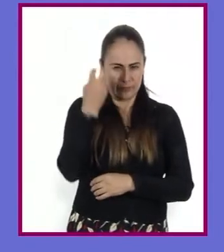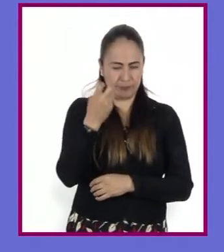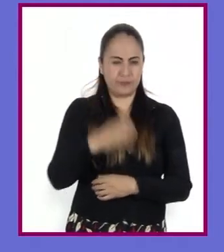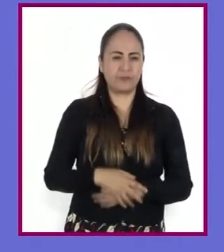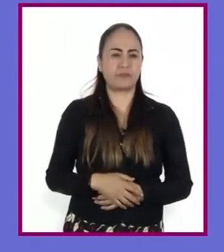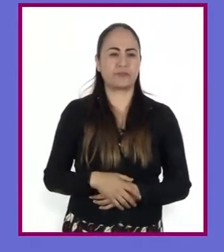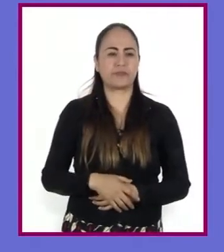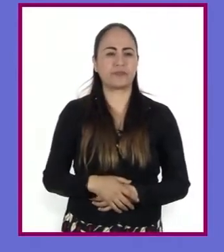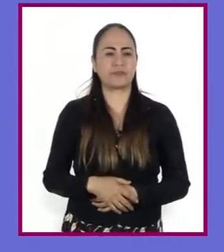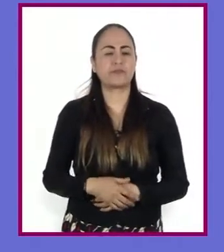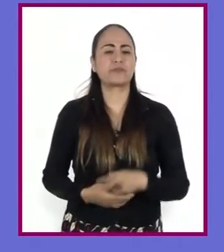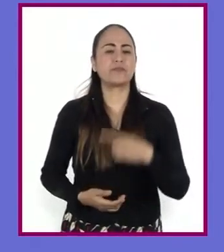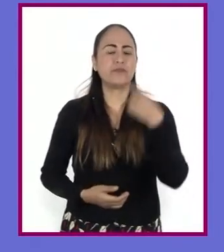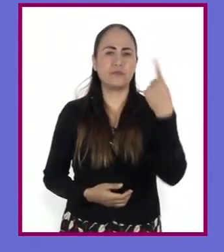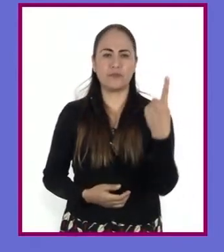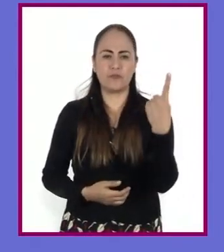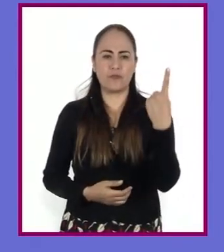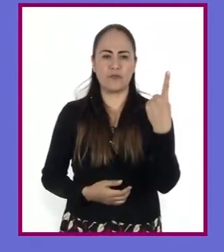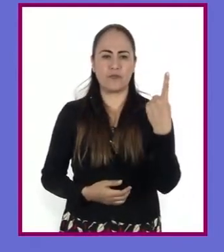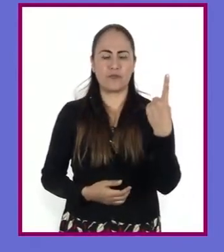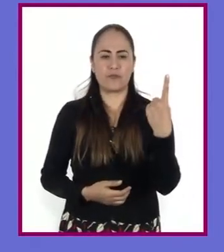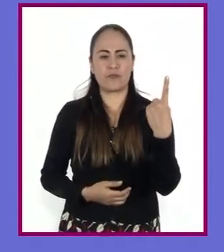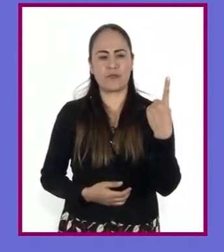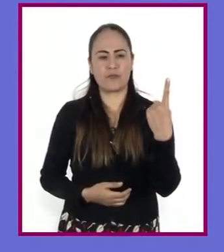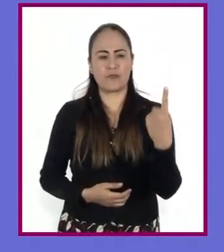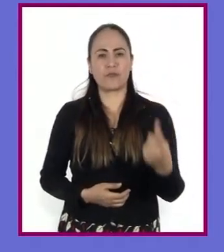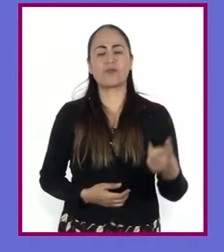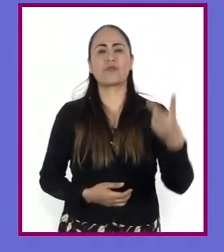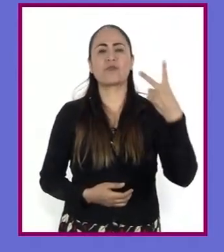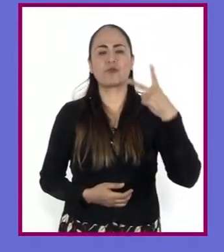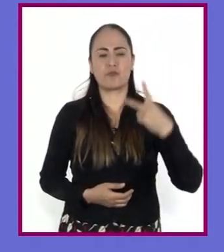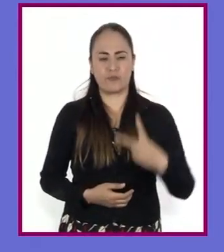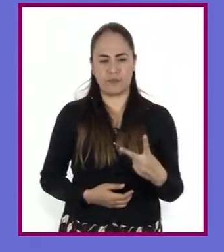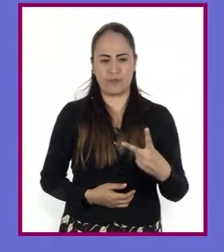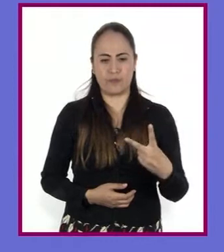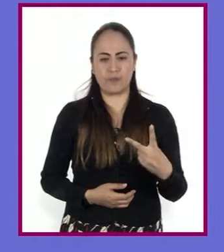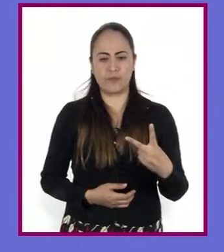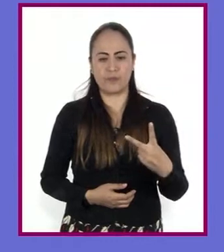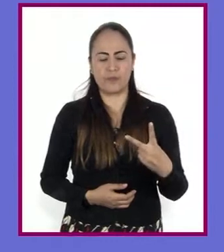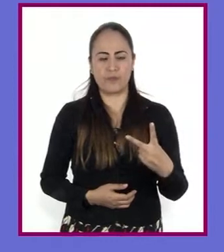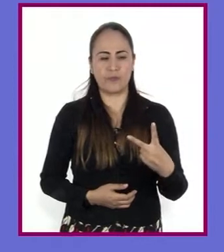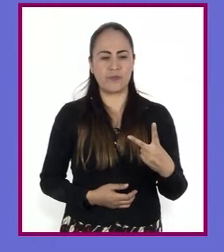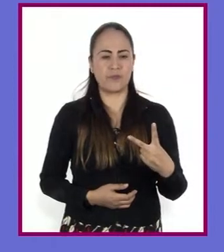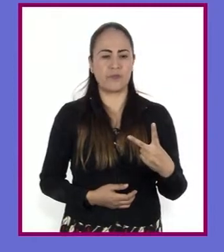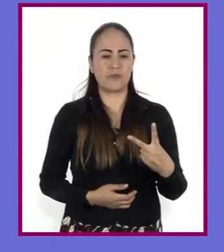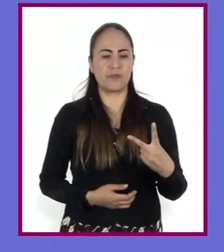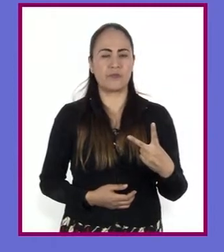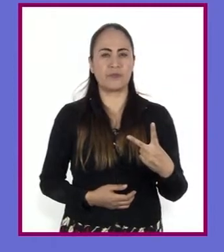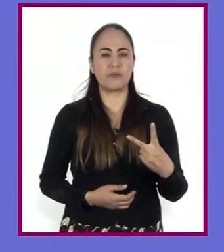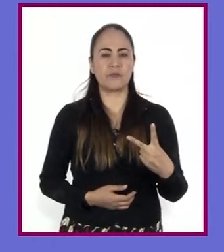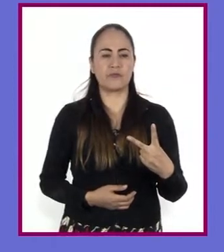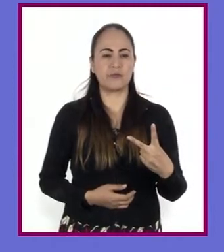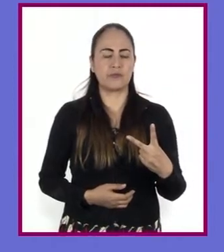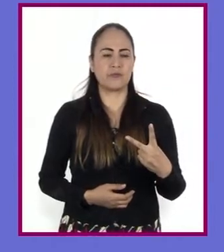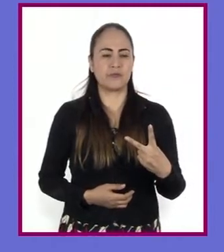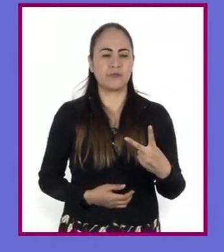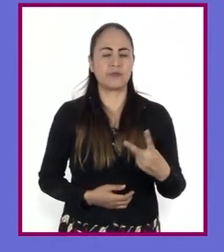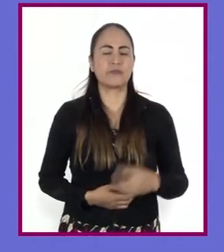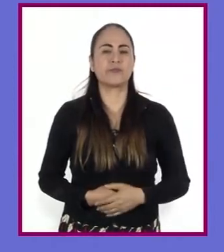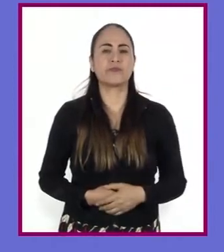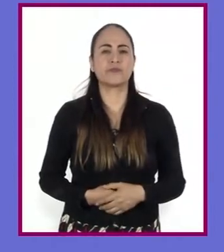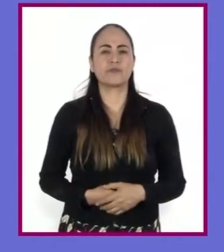qué propósito se comparan textos que tratan un mismo tema? ¿Por qué es importante identificar la información complementaria?